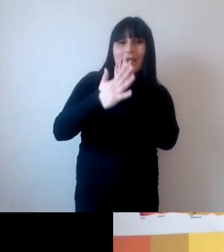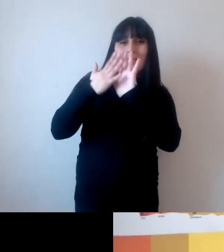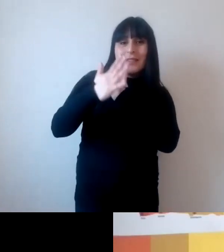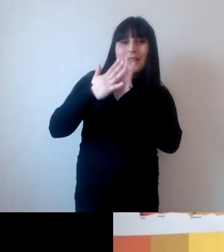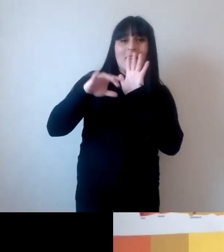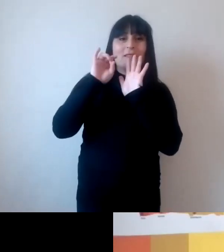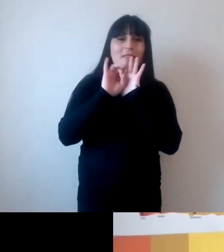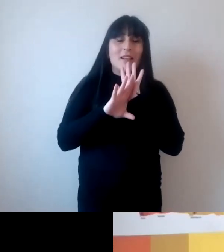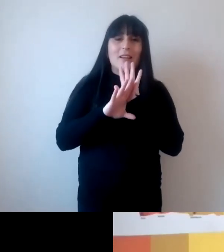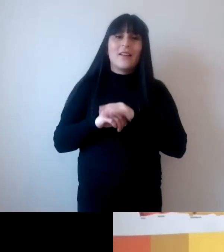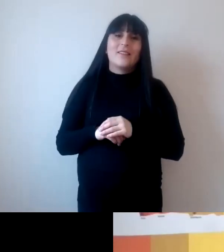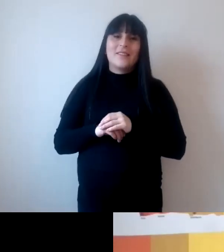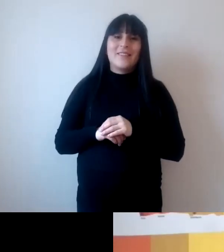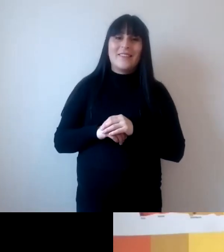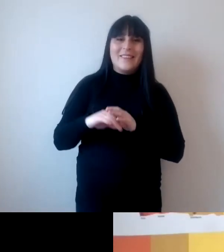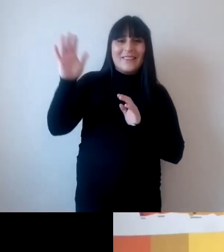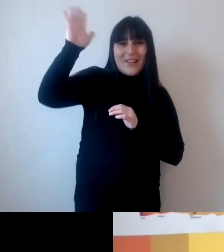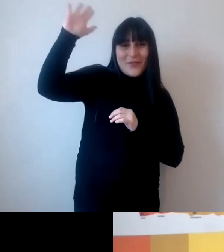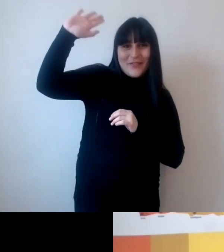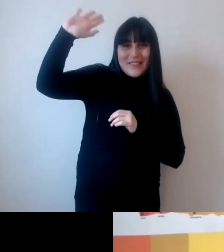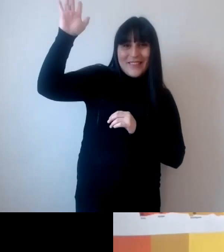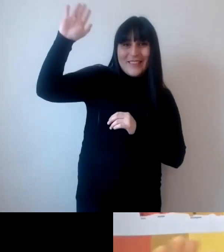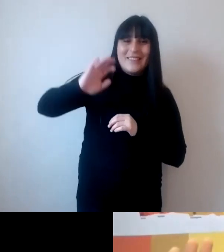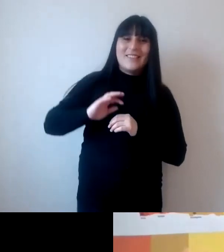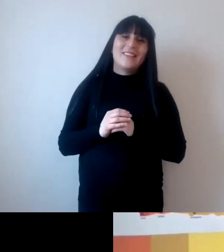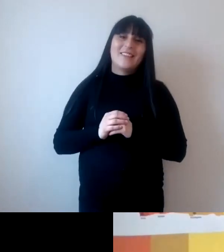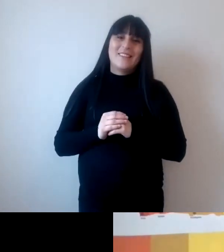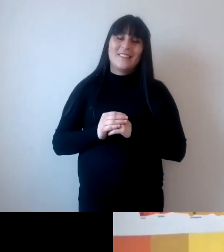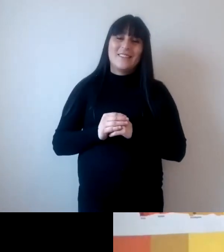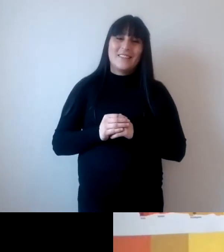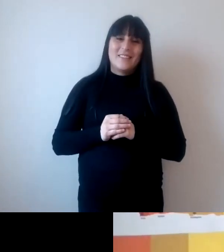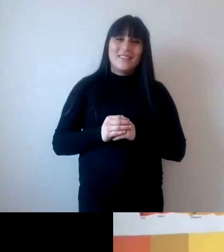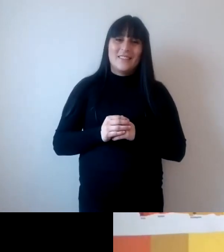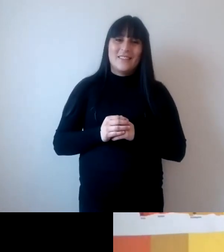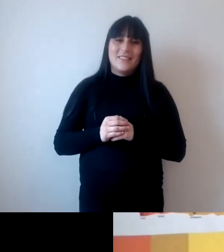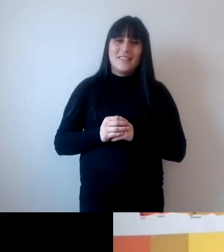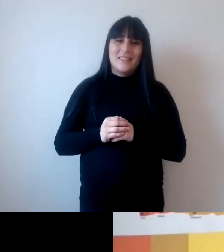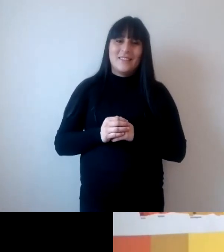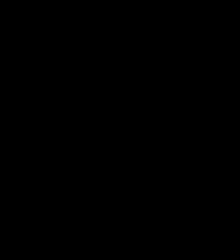gracias Yesenia un saludo hay pedagogía no hay pedagogía